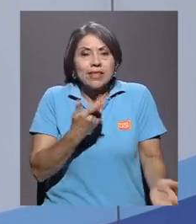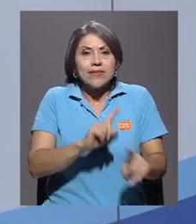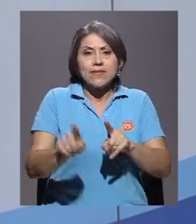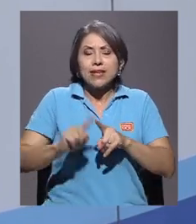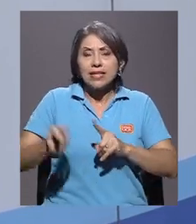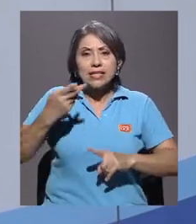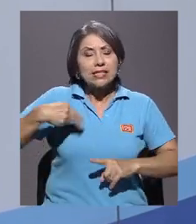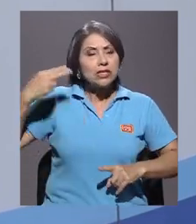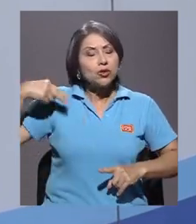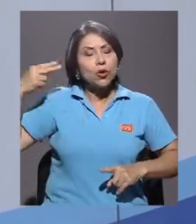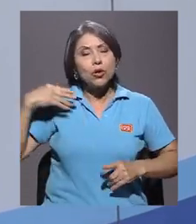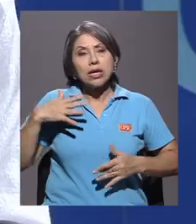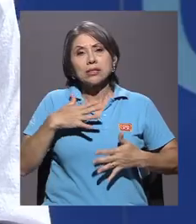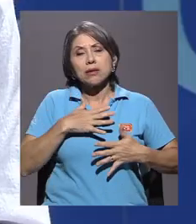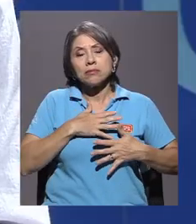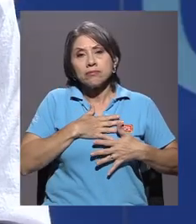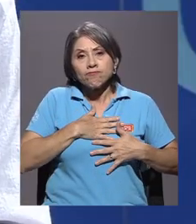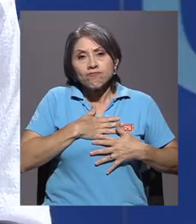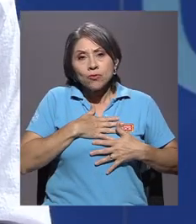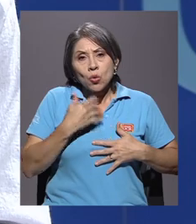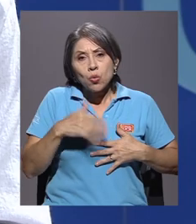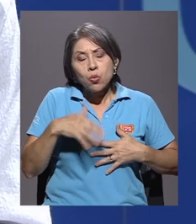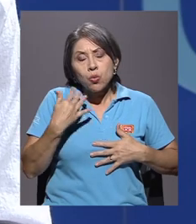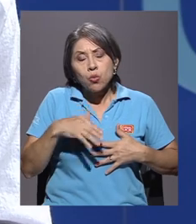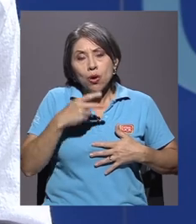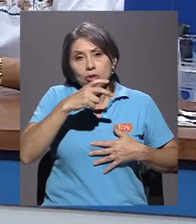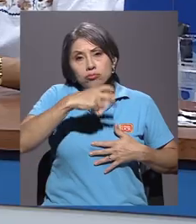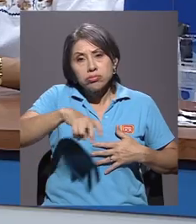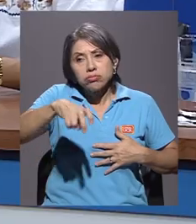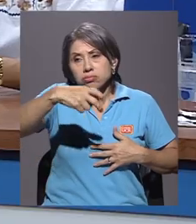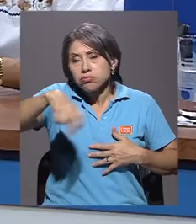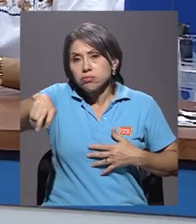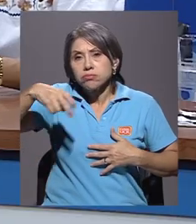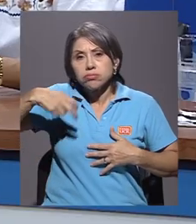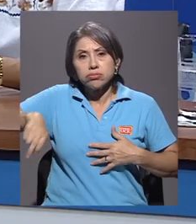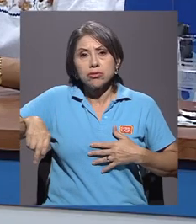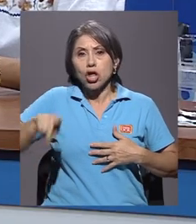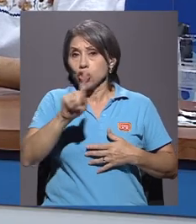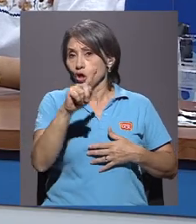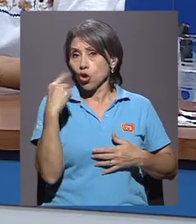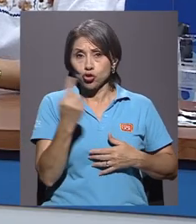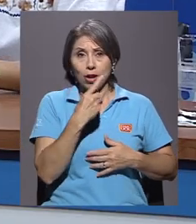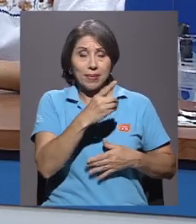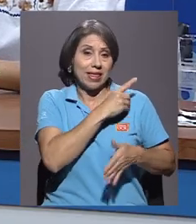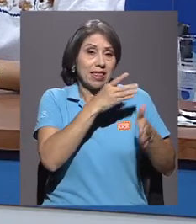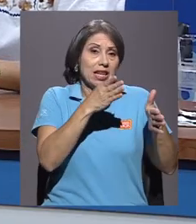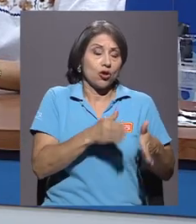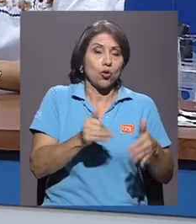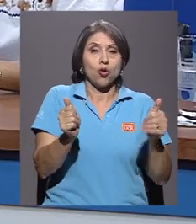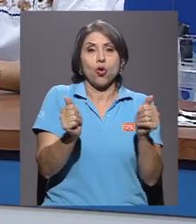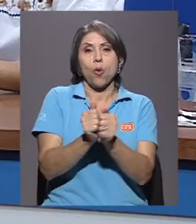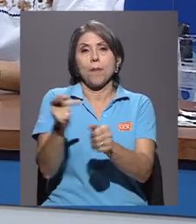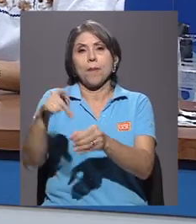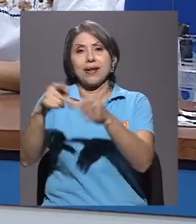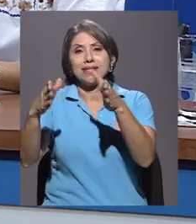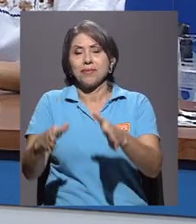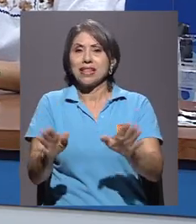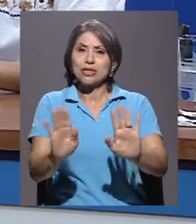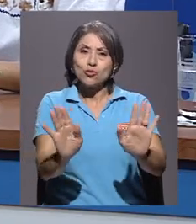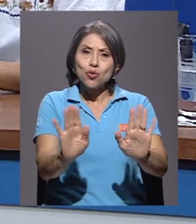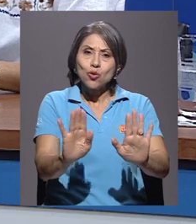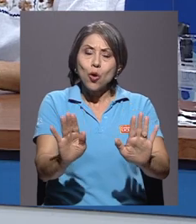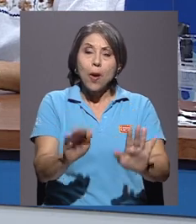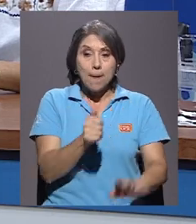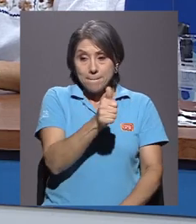súper conmovedoras que pasan alrededor de la gira, no solamente entre el director y los participantes, no, entre los